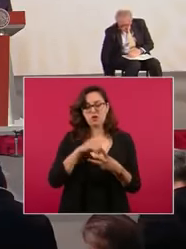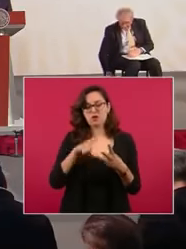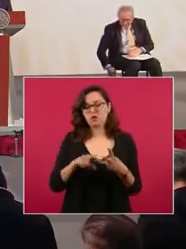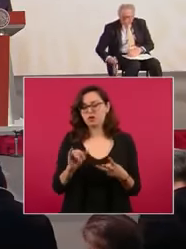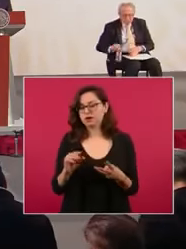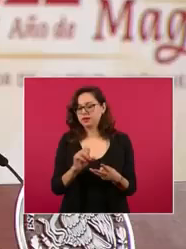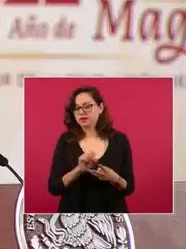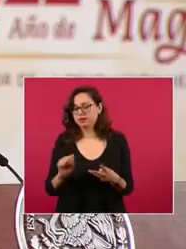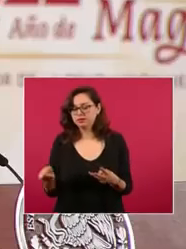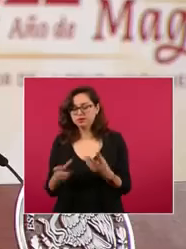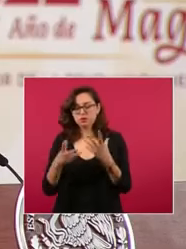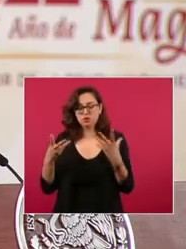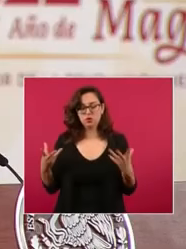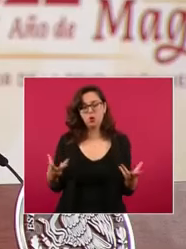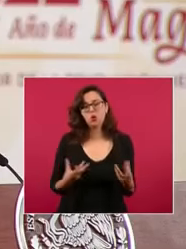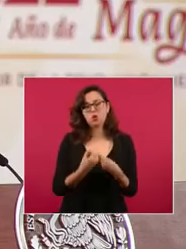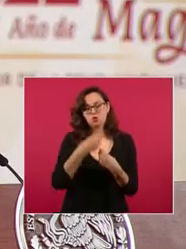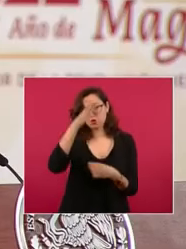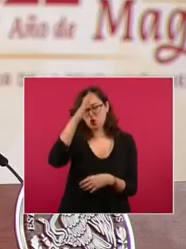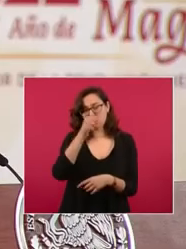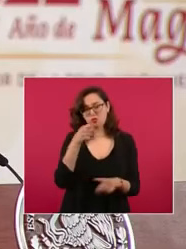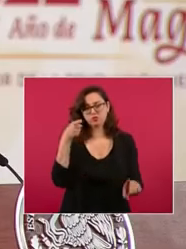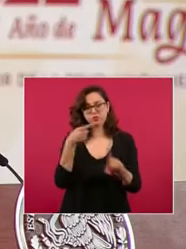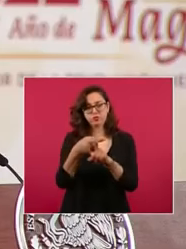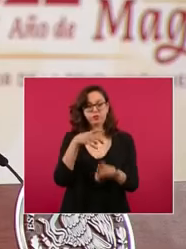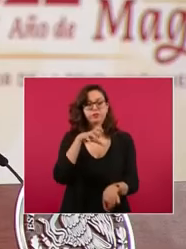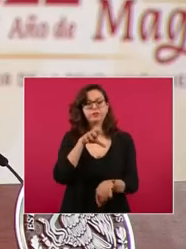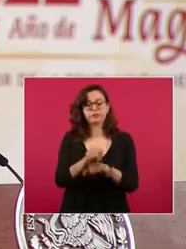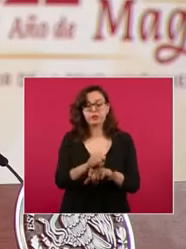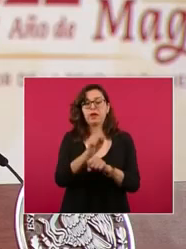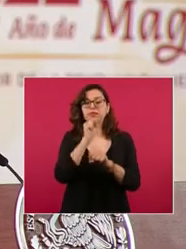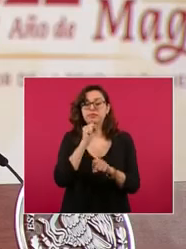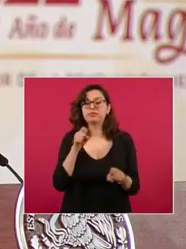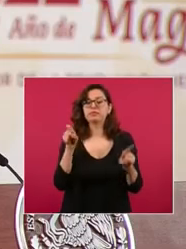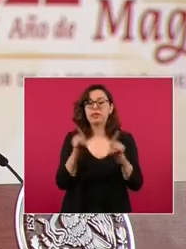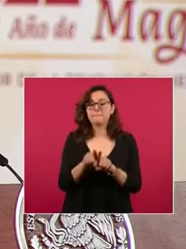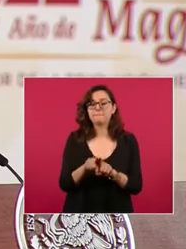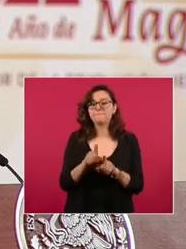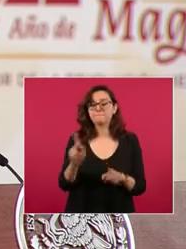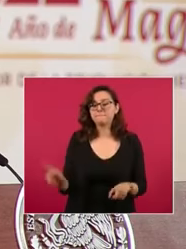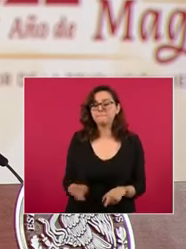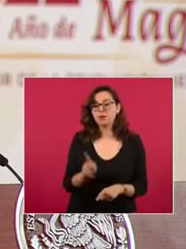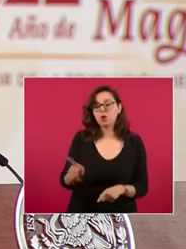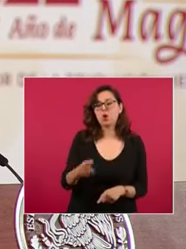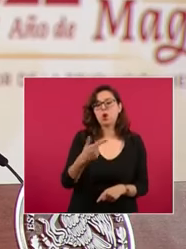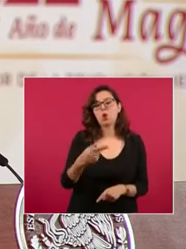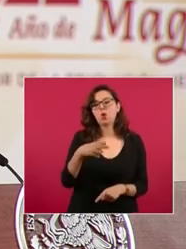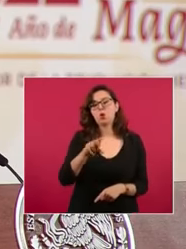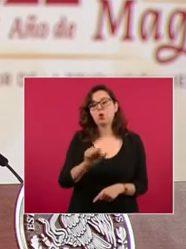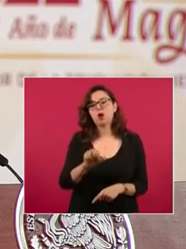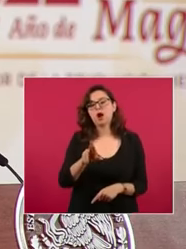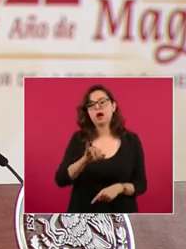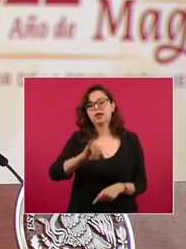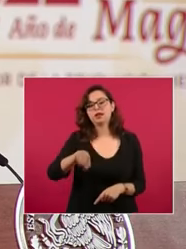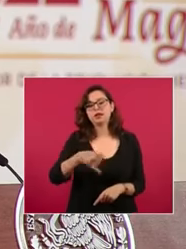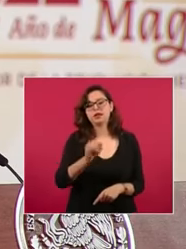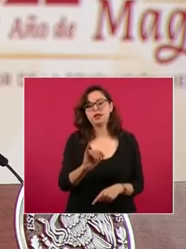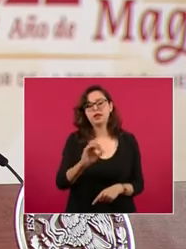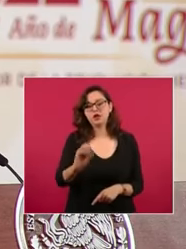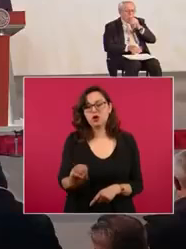Seguro Social para poder esto hacerlo realidad. También en el plan de justicia para el pueblo huarijío del sureste de Sonora